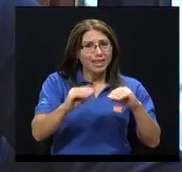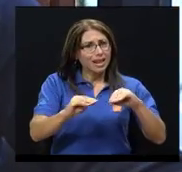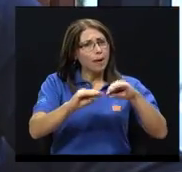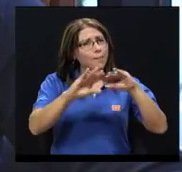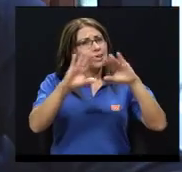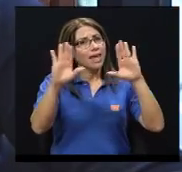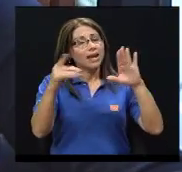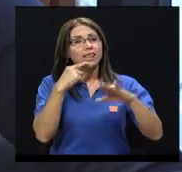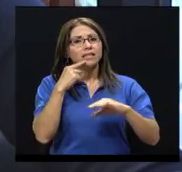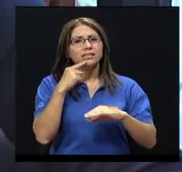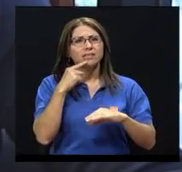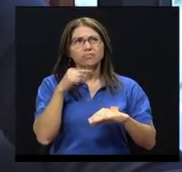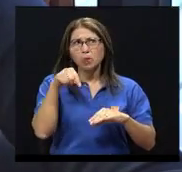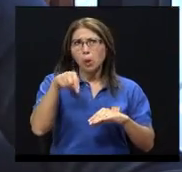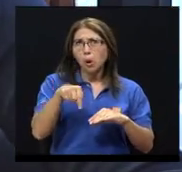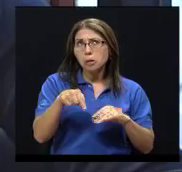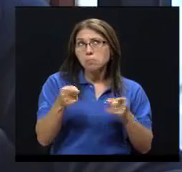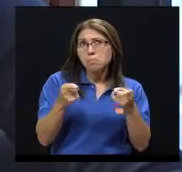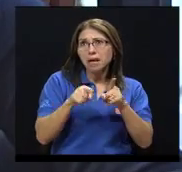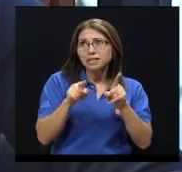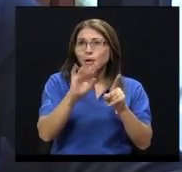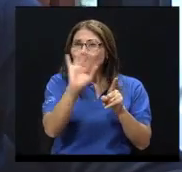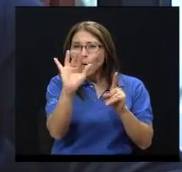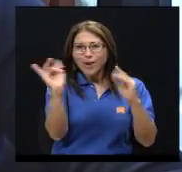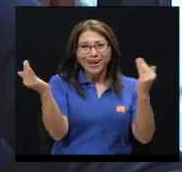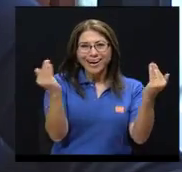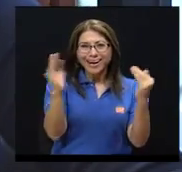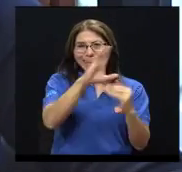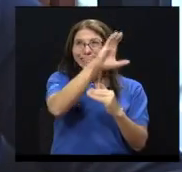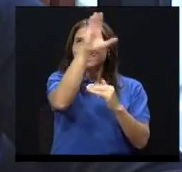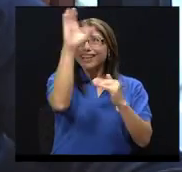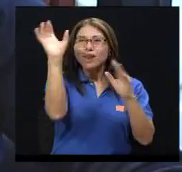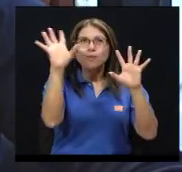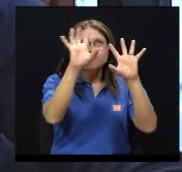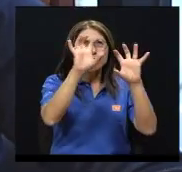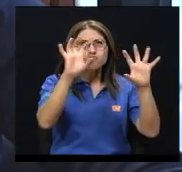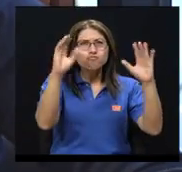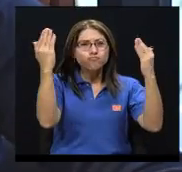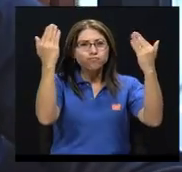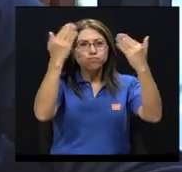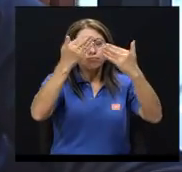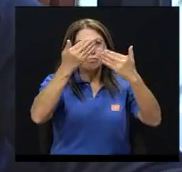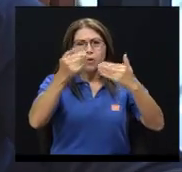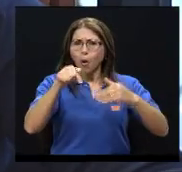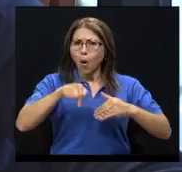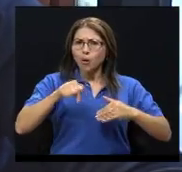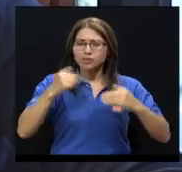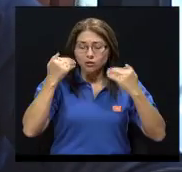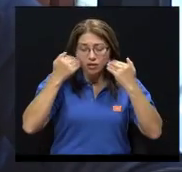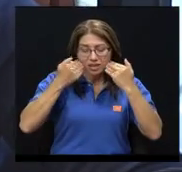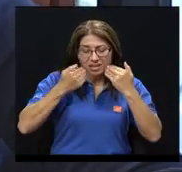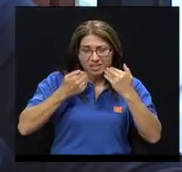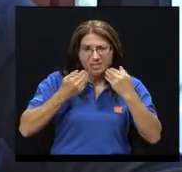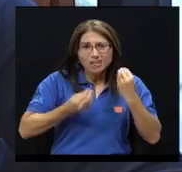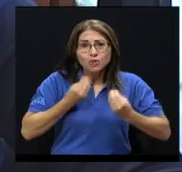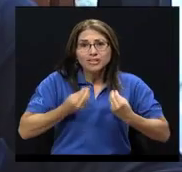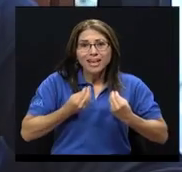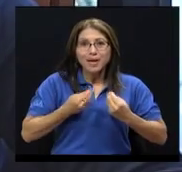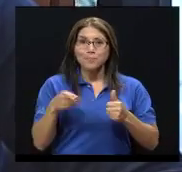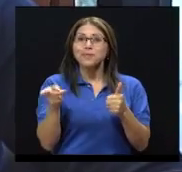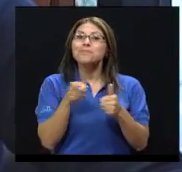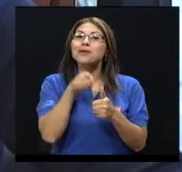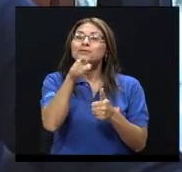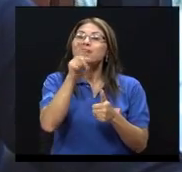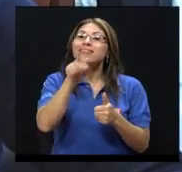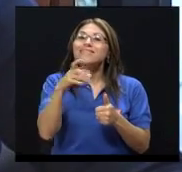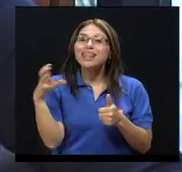nubarrones, ¿qué me pasa? ¿qué me pasó? Hoy estoy triste, no sé qué es, pero en primer lugar usted mira su tristeza. Se da cuenta que la tiene,